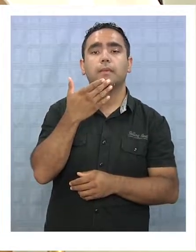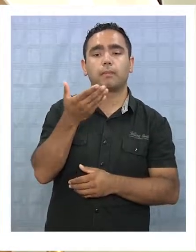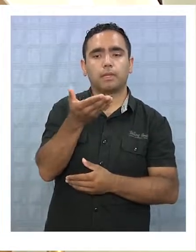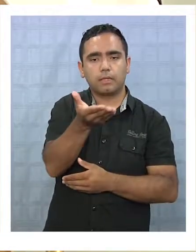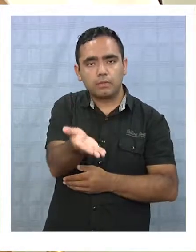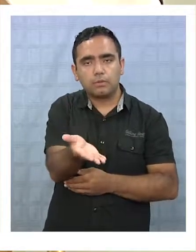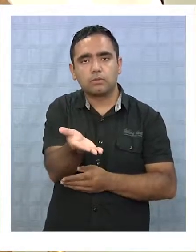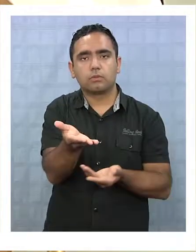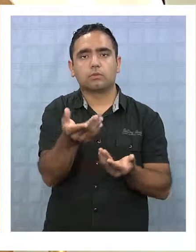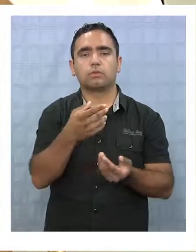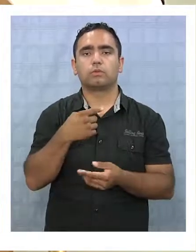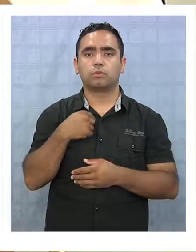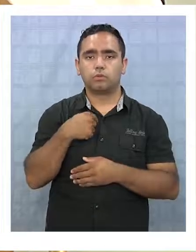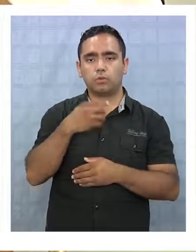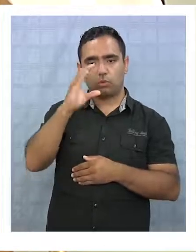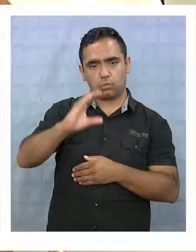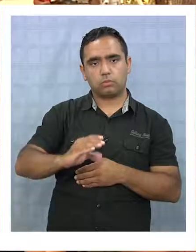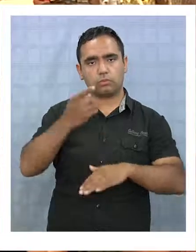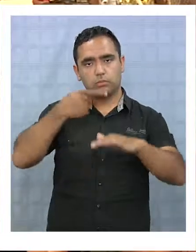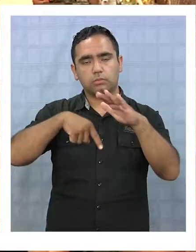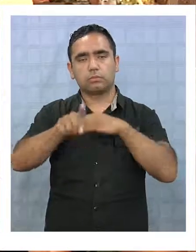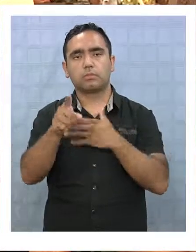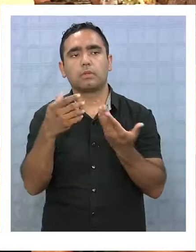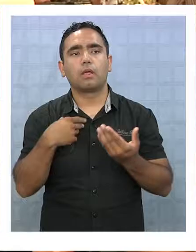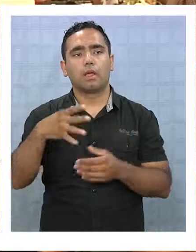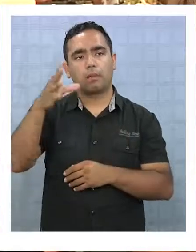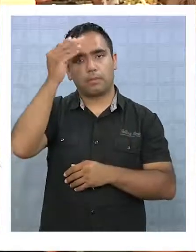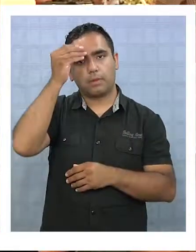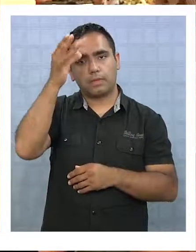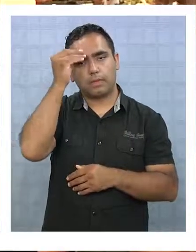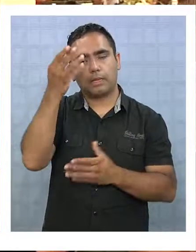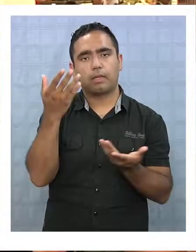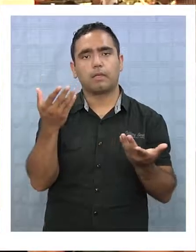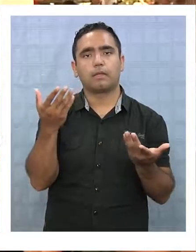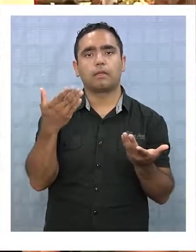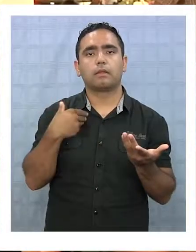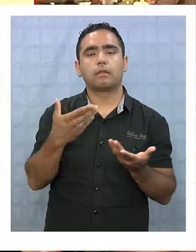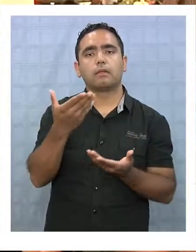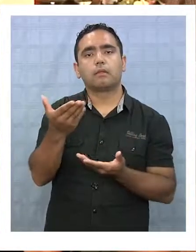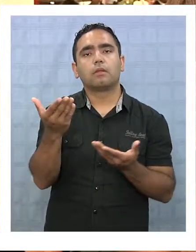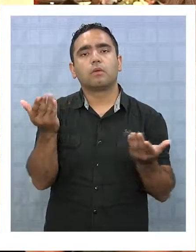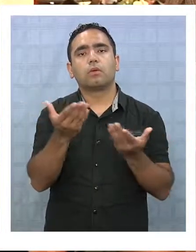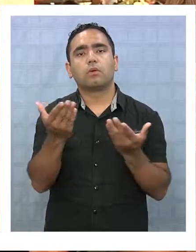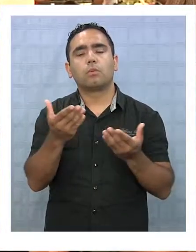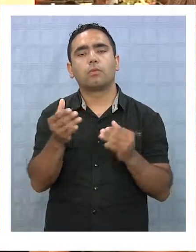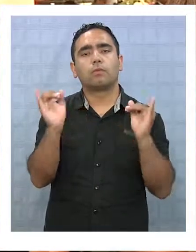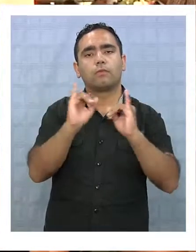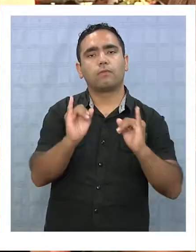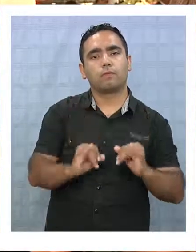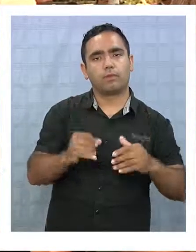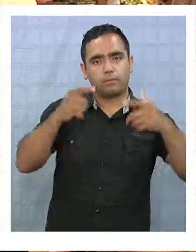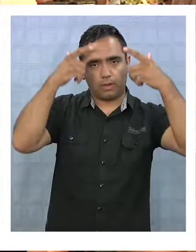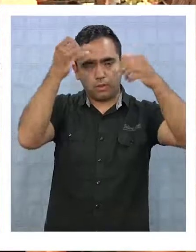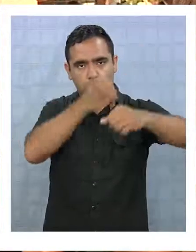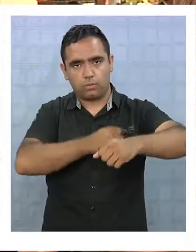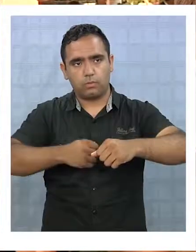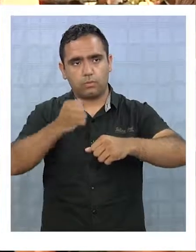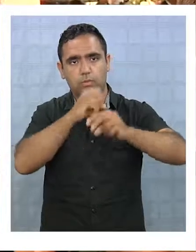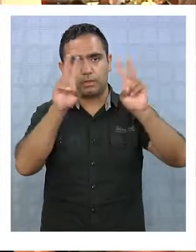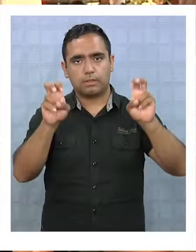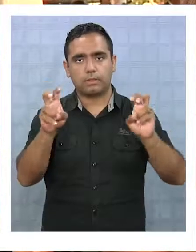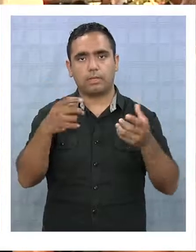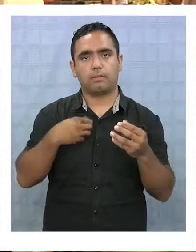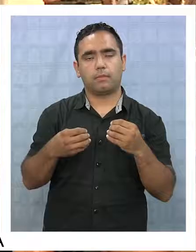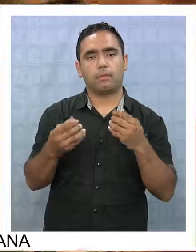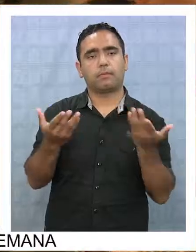base a eso nosotros, por lo menos yo hice el curso, para poder aprender a aplicar de forma gourmet el